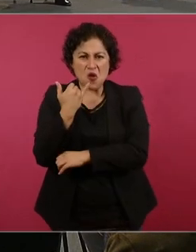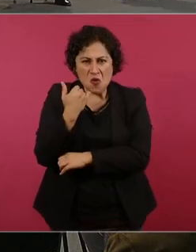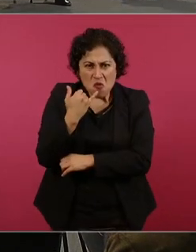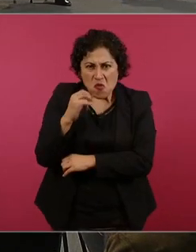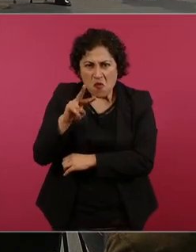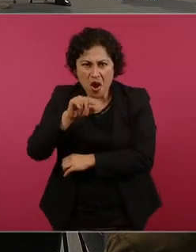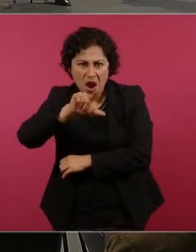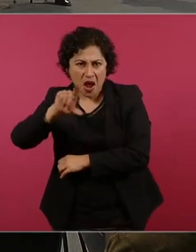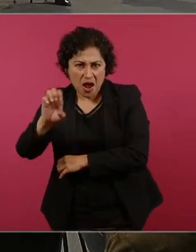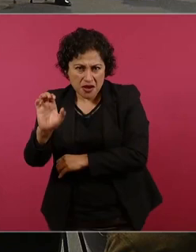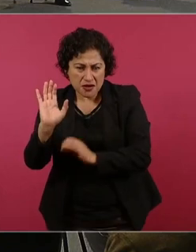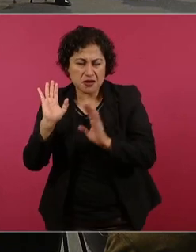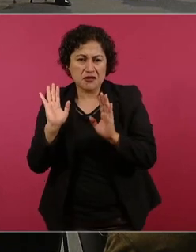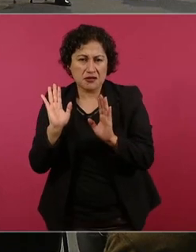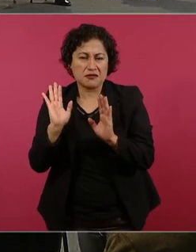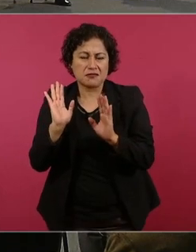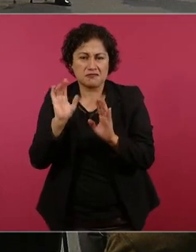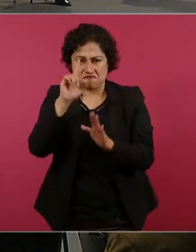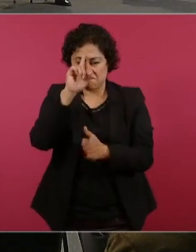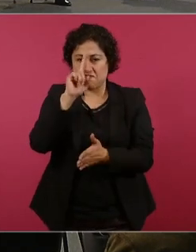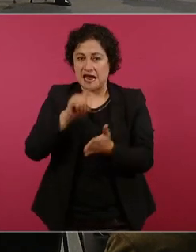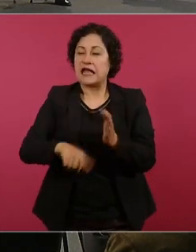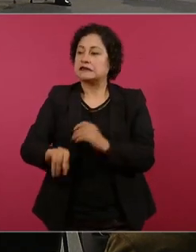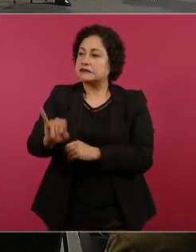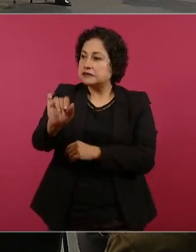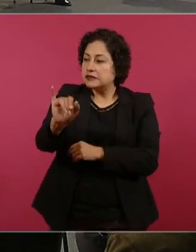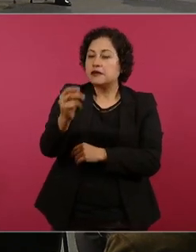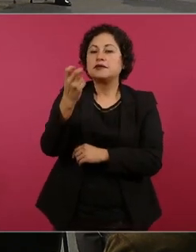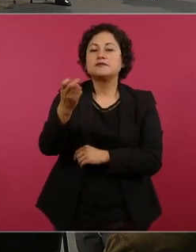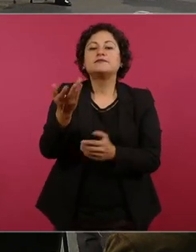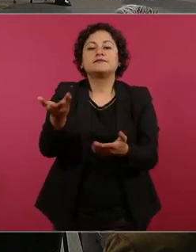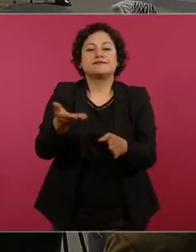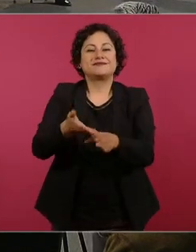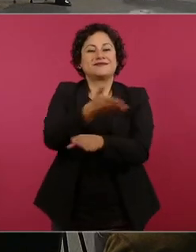Jugos del Valle cuando Fox